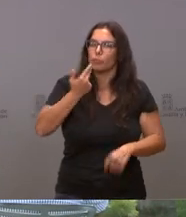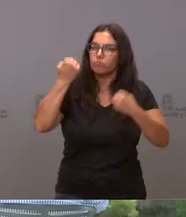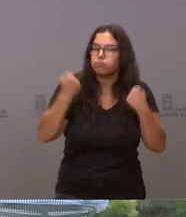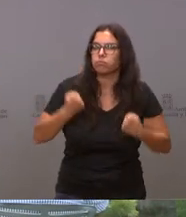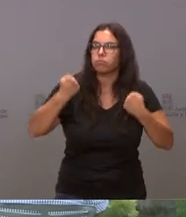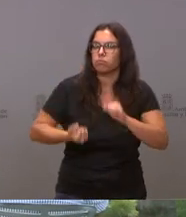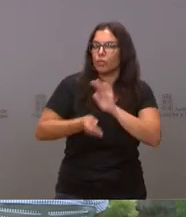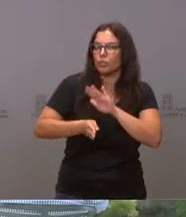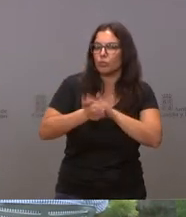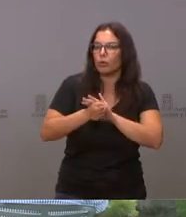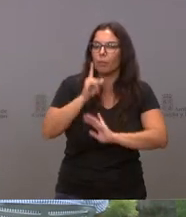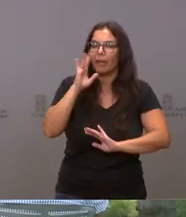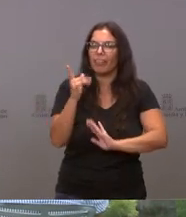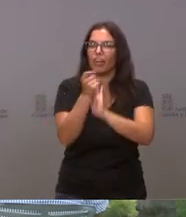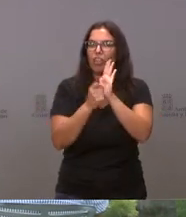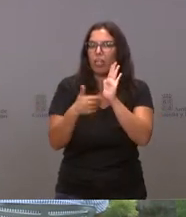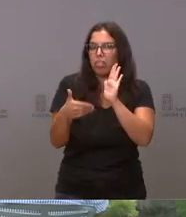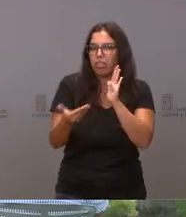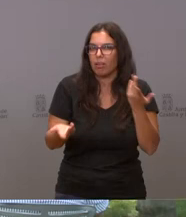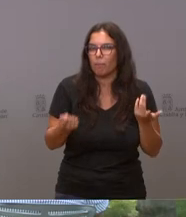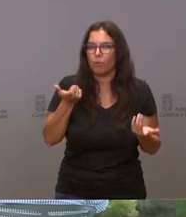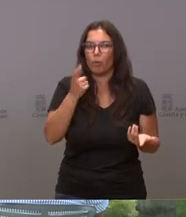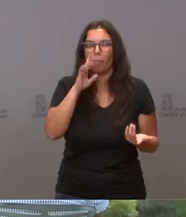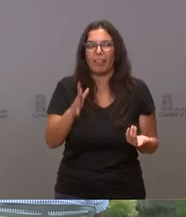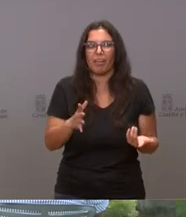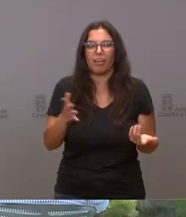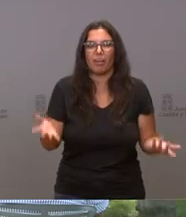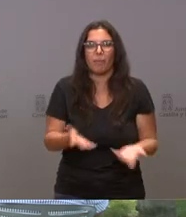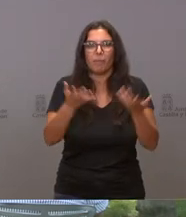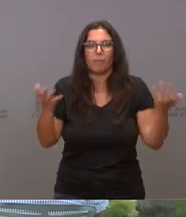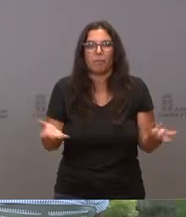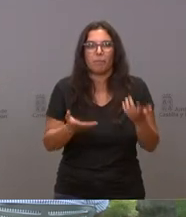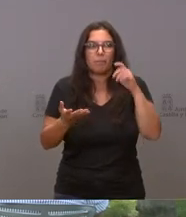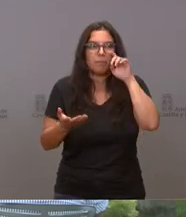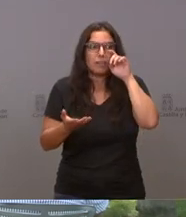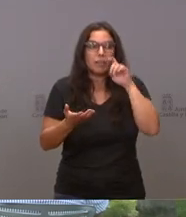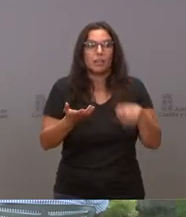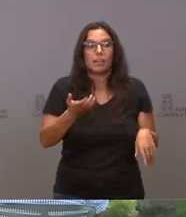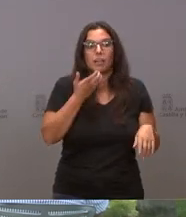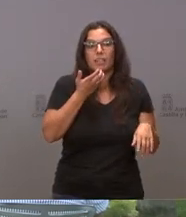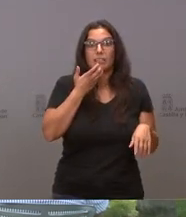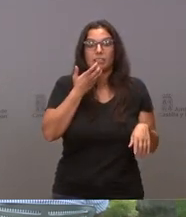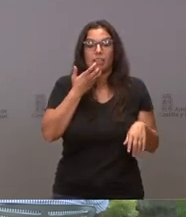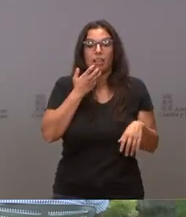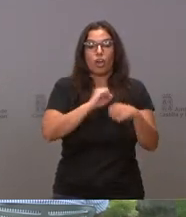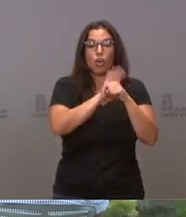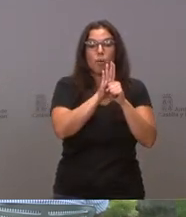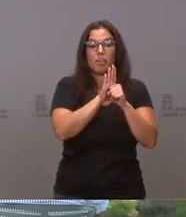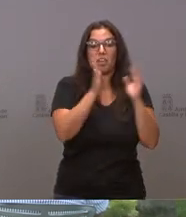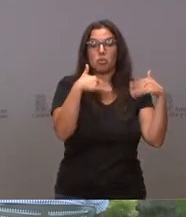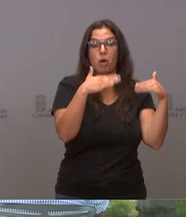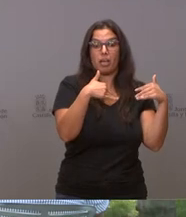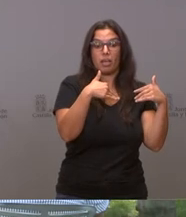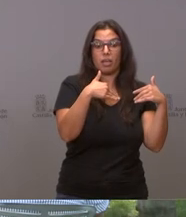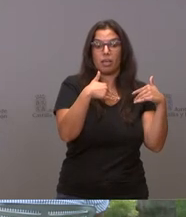ese objetivo devalúa un poco el contenido del propio acuerdo. Es decir, si podrían haber, si sin COVID, como era el principio de la legislatura, podrían haber ido